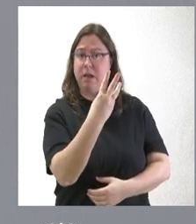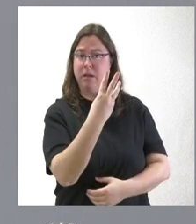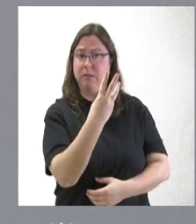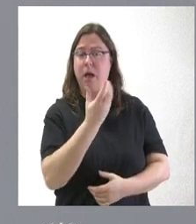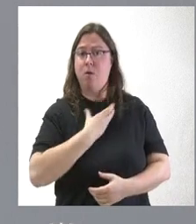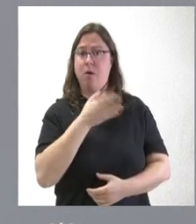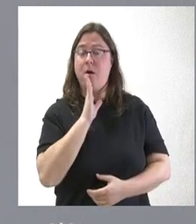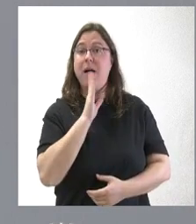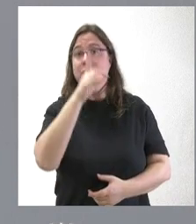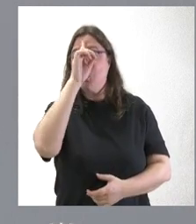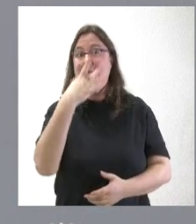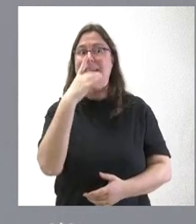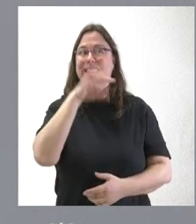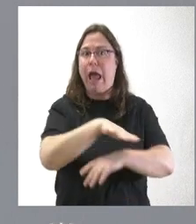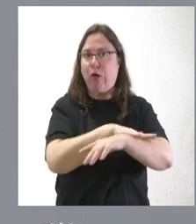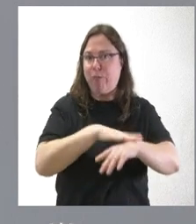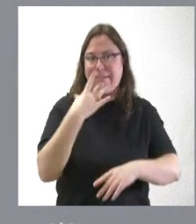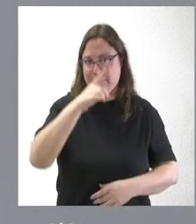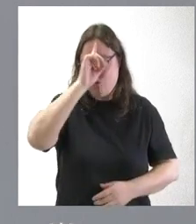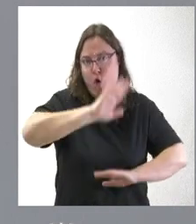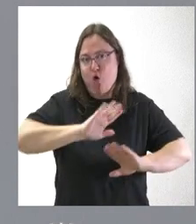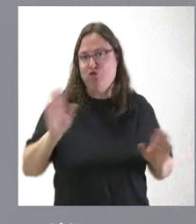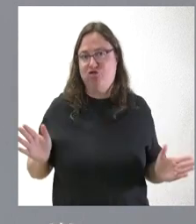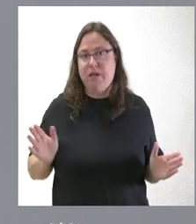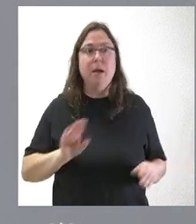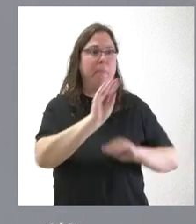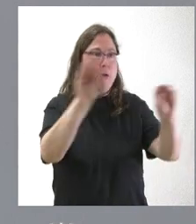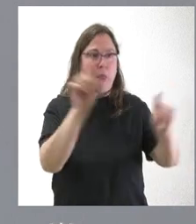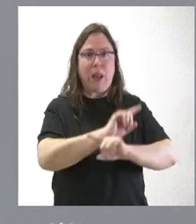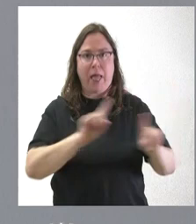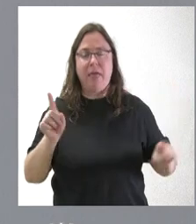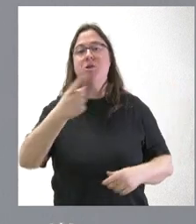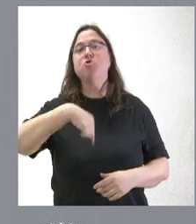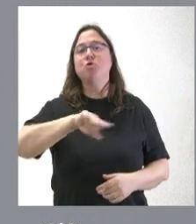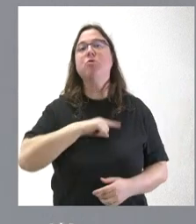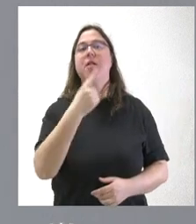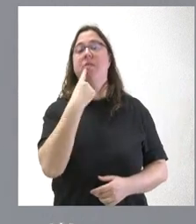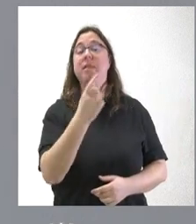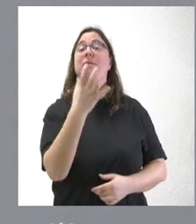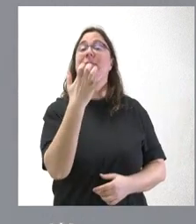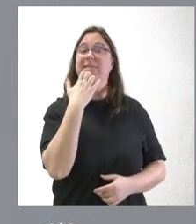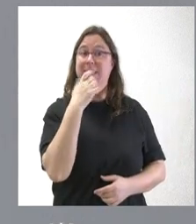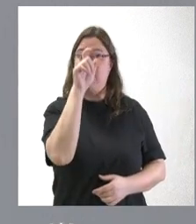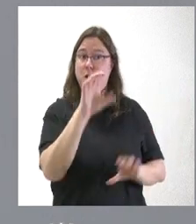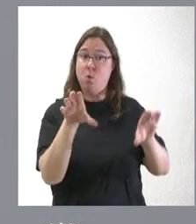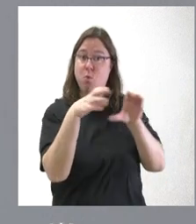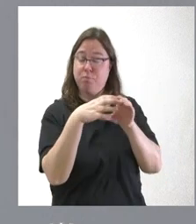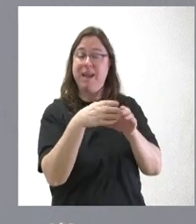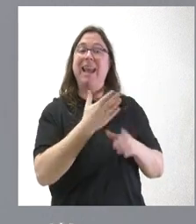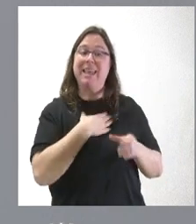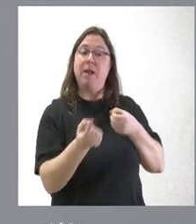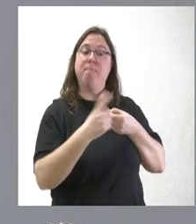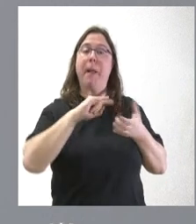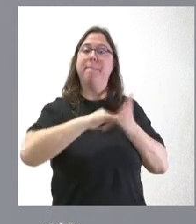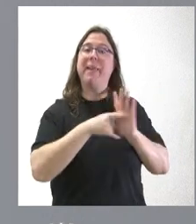yo no sé ni quién gobierna ni tampoco hemos preguntado. Nosotros sí decimos que si hay quien quiere estar porque el plan de tierra de